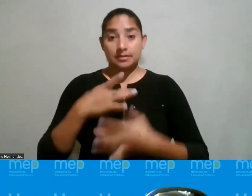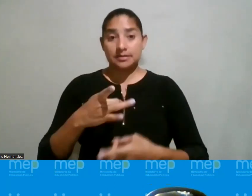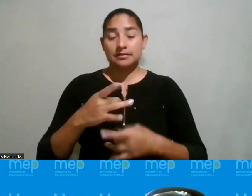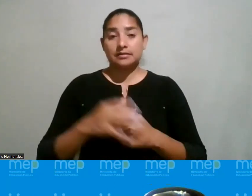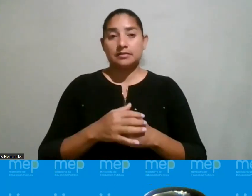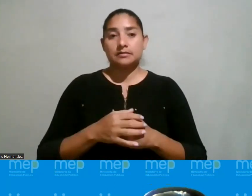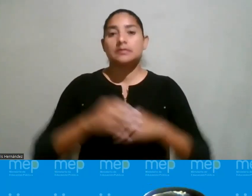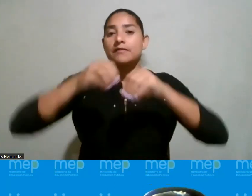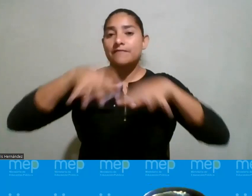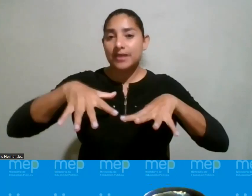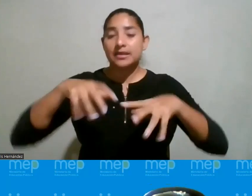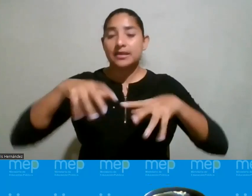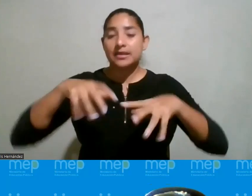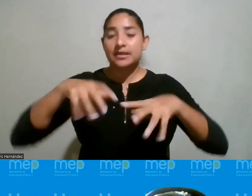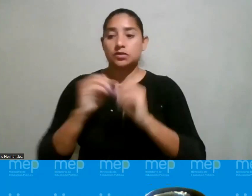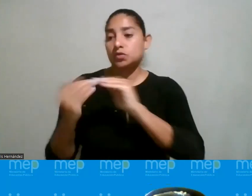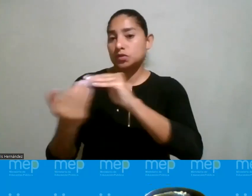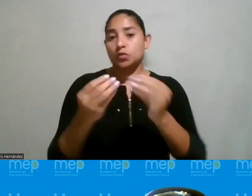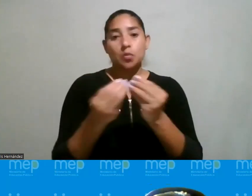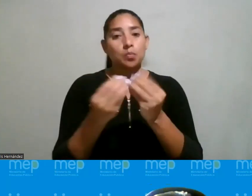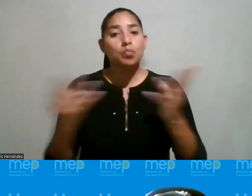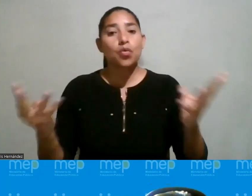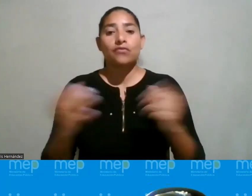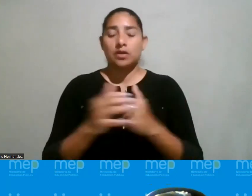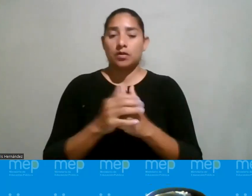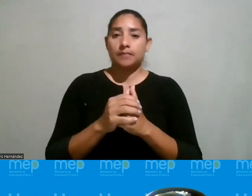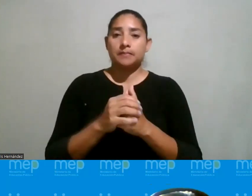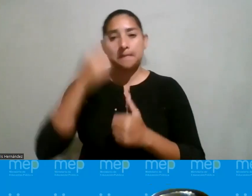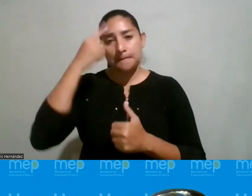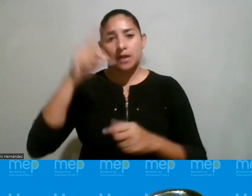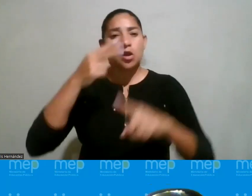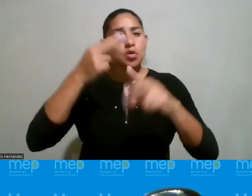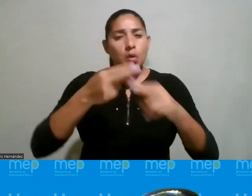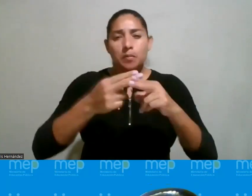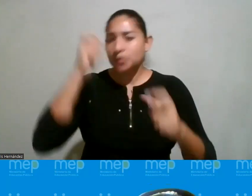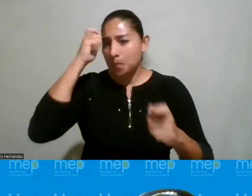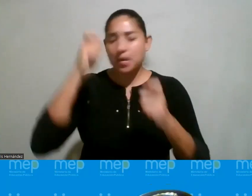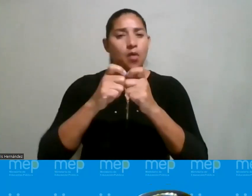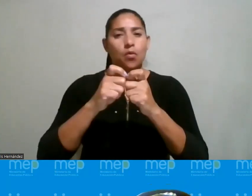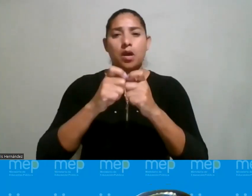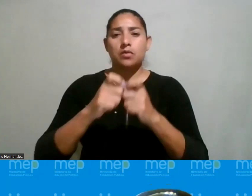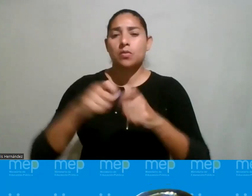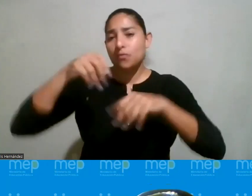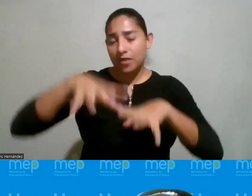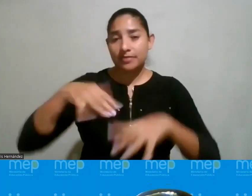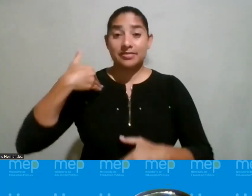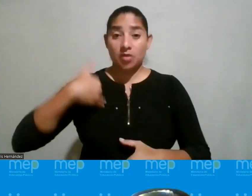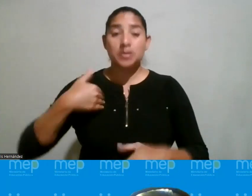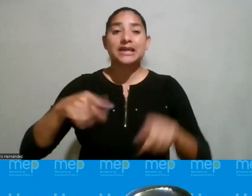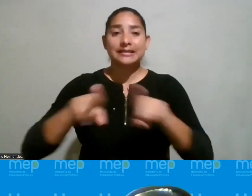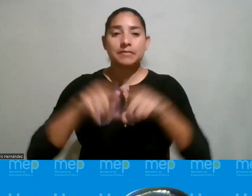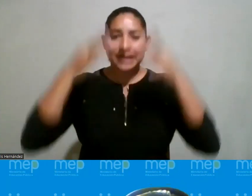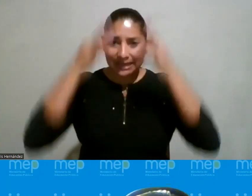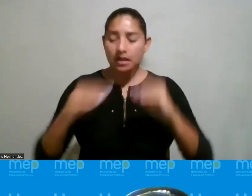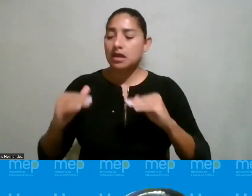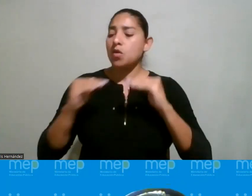la red que se creó en el sector público no recuerdo el nombre exacto lamentablemente pero digamos es una red de hombres que creen en